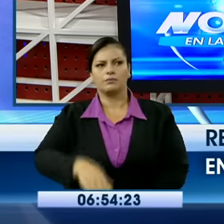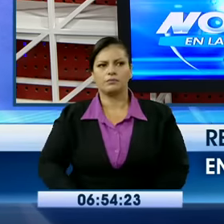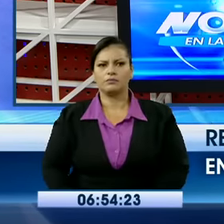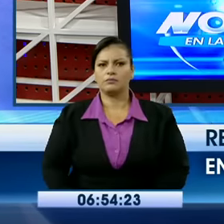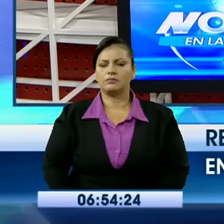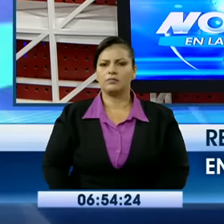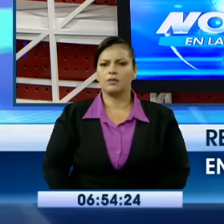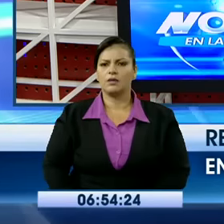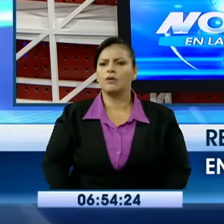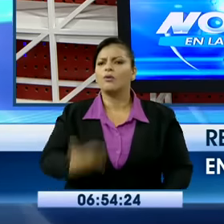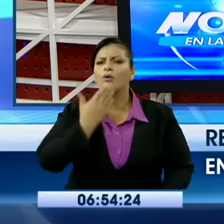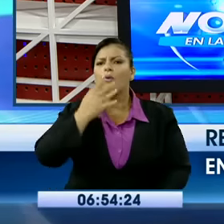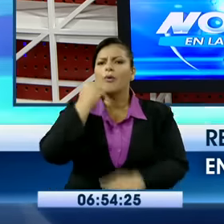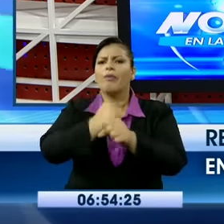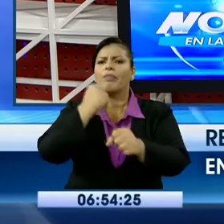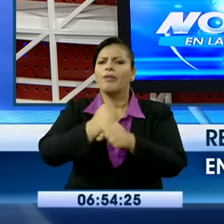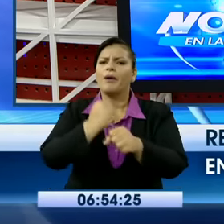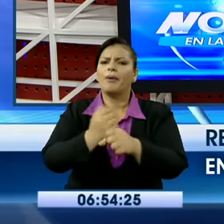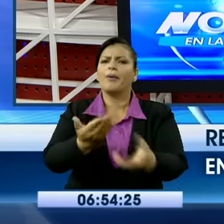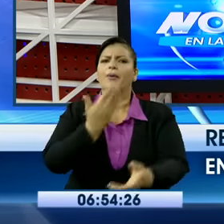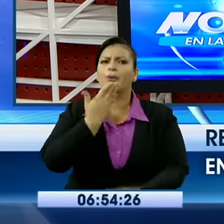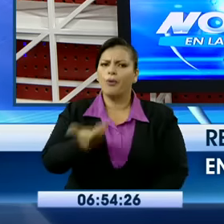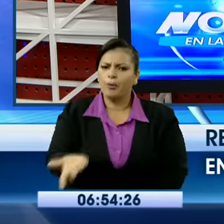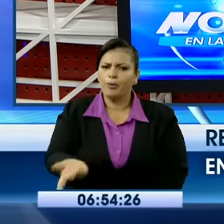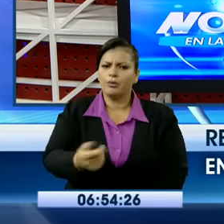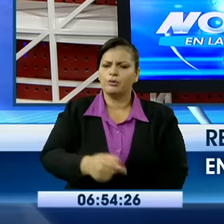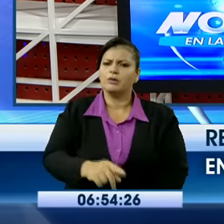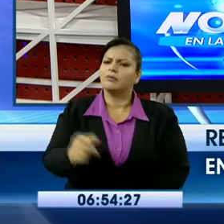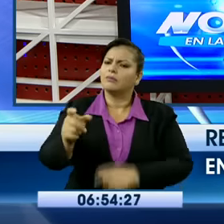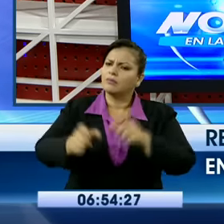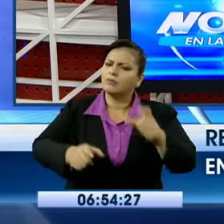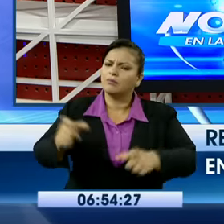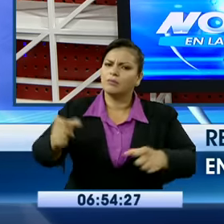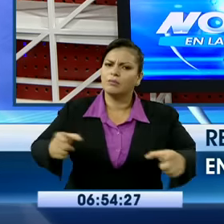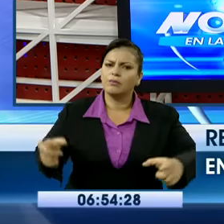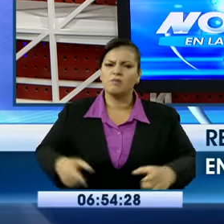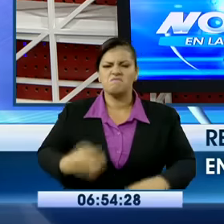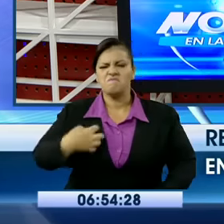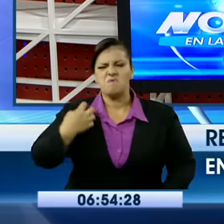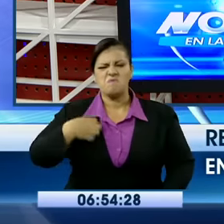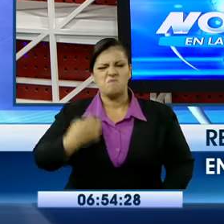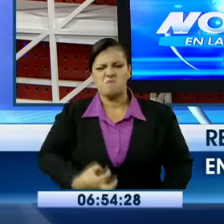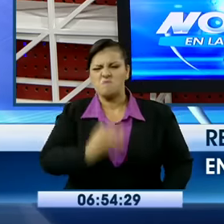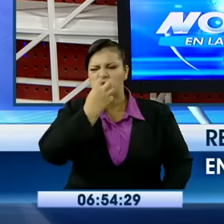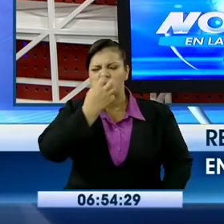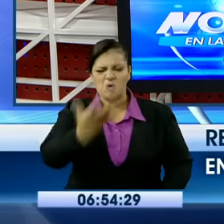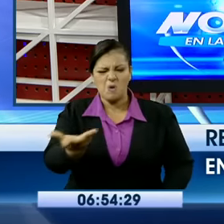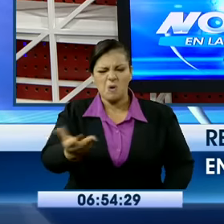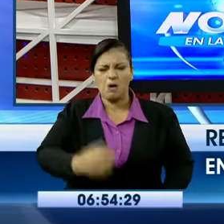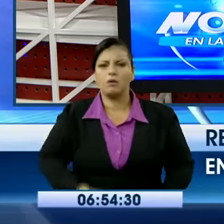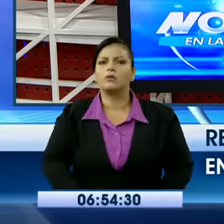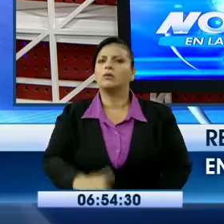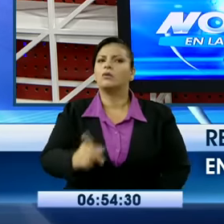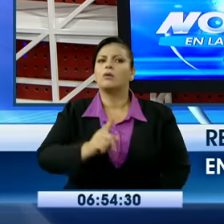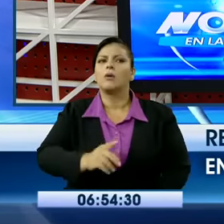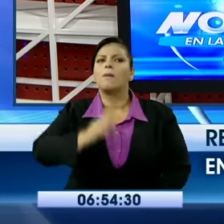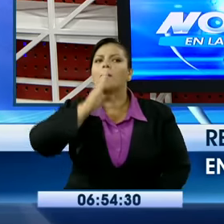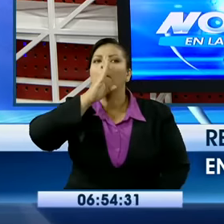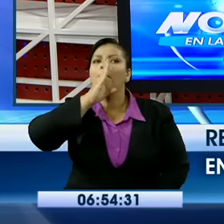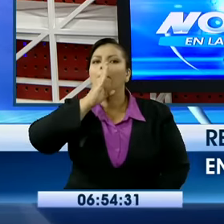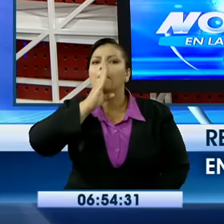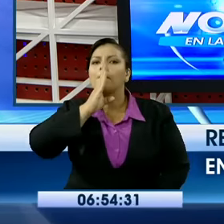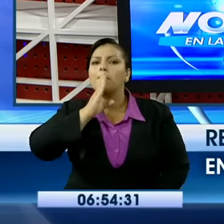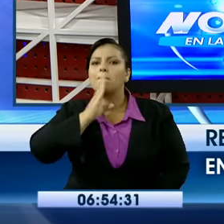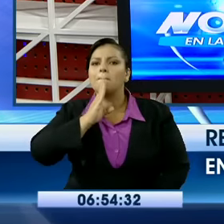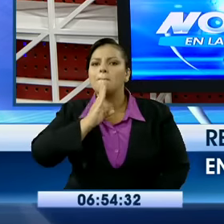terminales carro. La gente tiene que tener conciencia. Por favor. Paciencia y ser tolerantes. porque está dañado. Palo porque bogas y palo porque no. Sí,